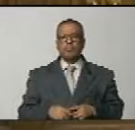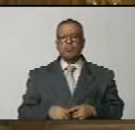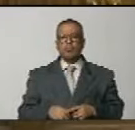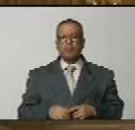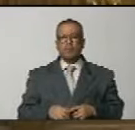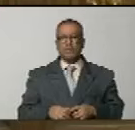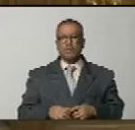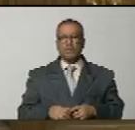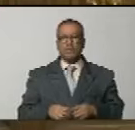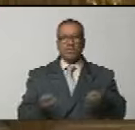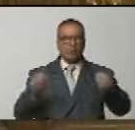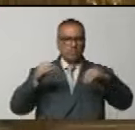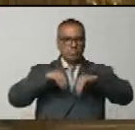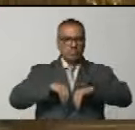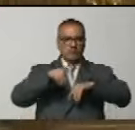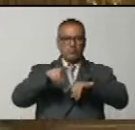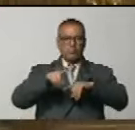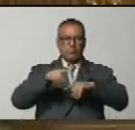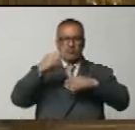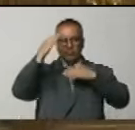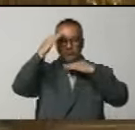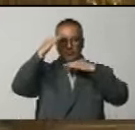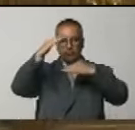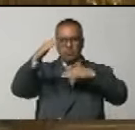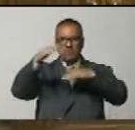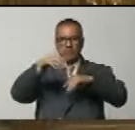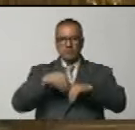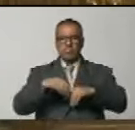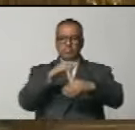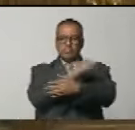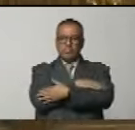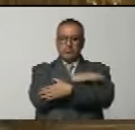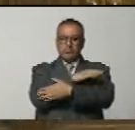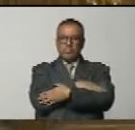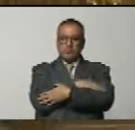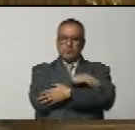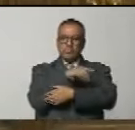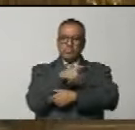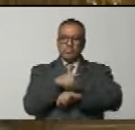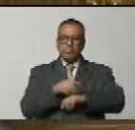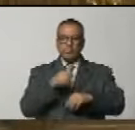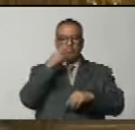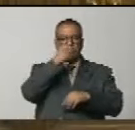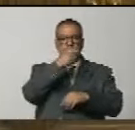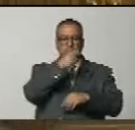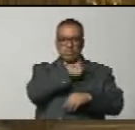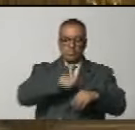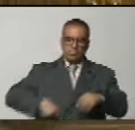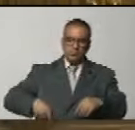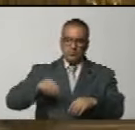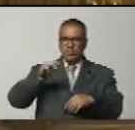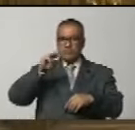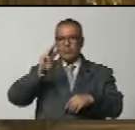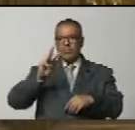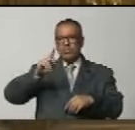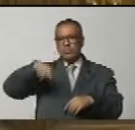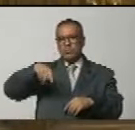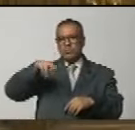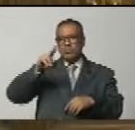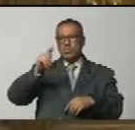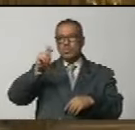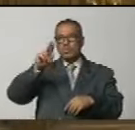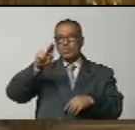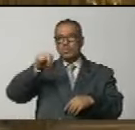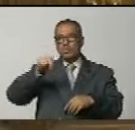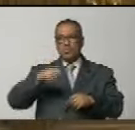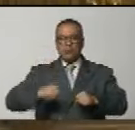acuerdo en salutación y felicitaciones al presidente Vladimir Putin por